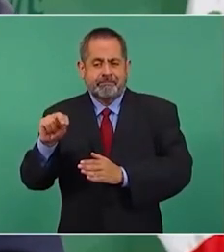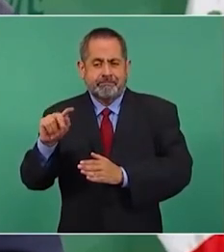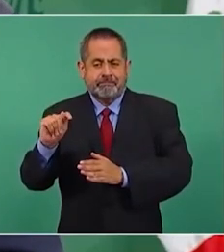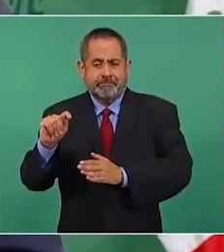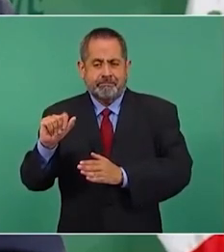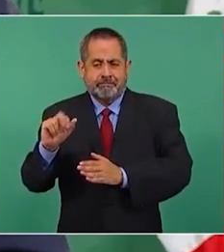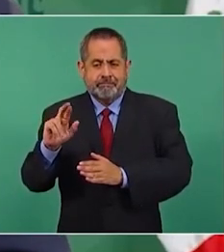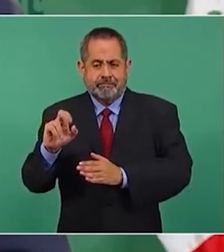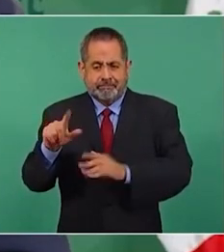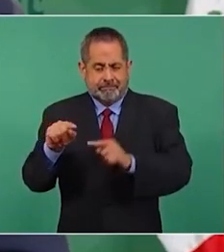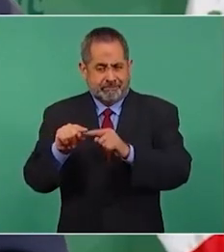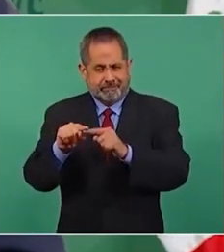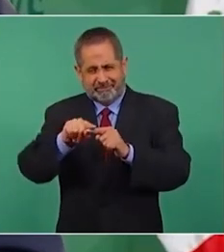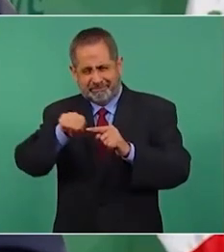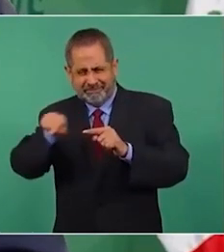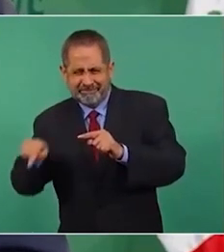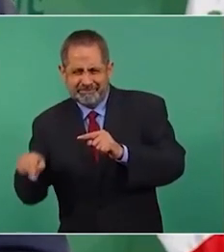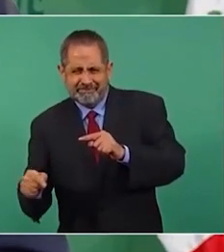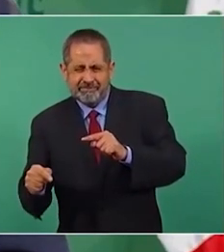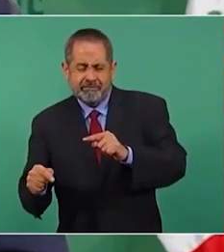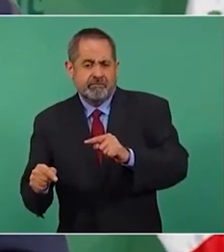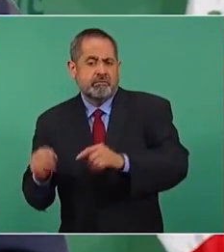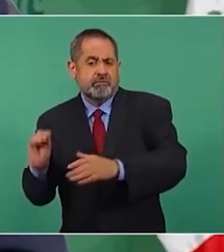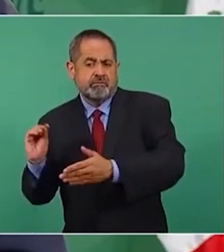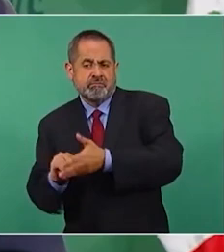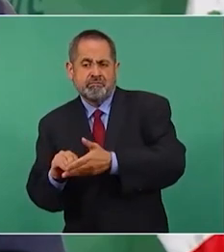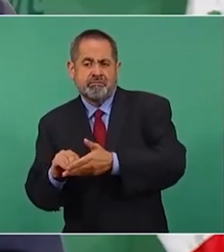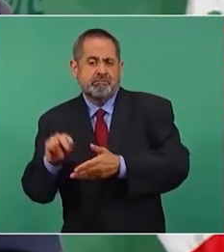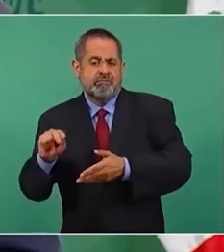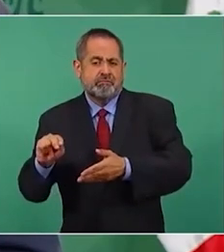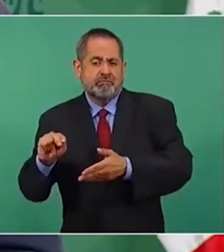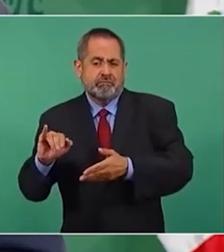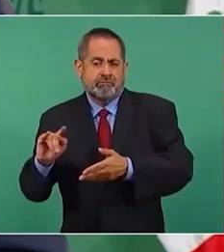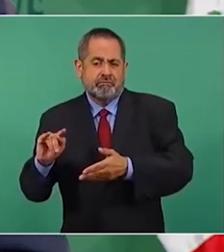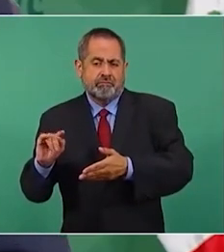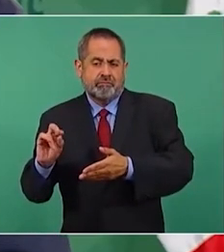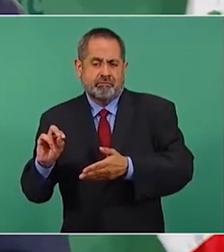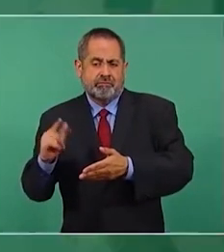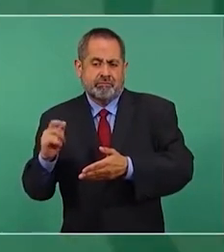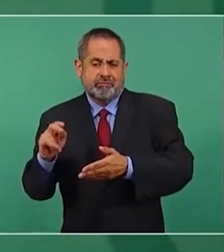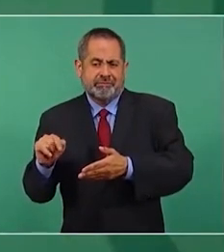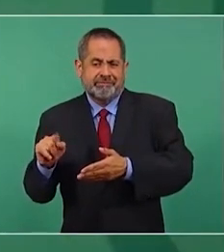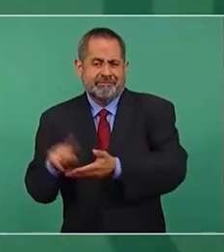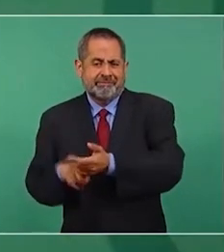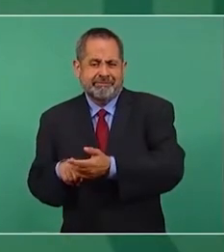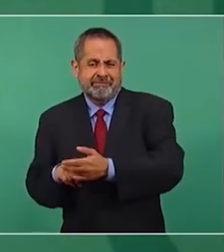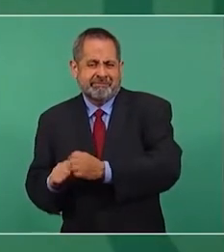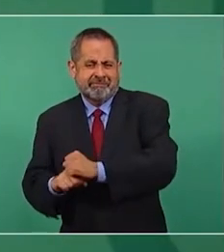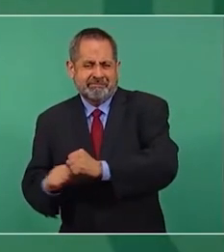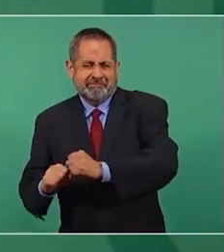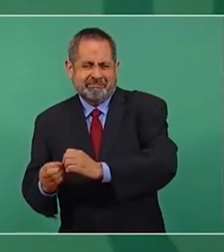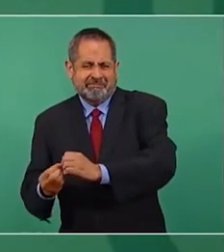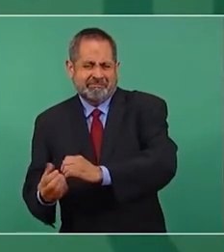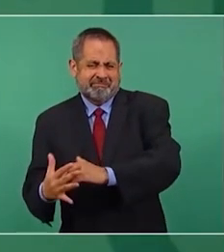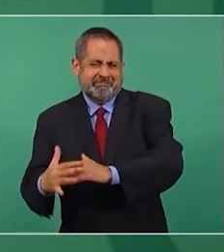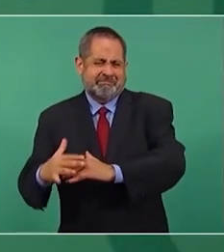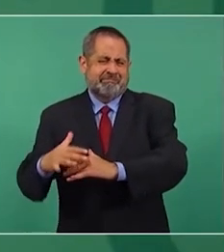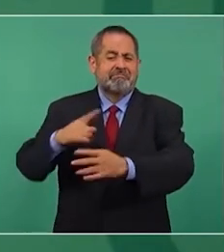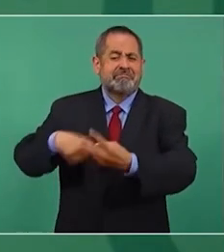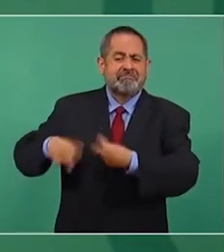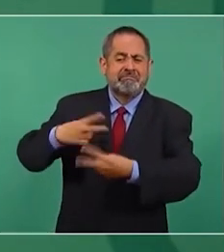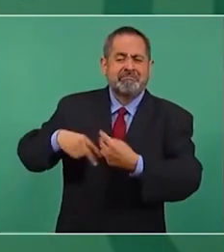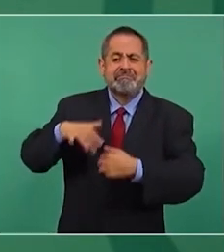nitrógeno los contaminaron los exprimieron precipitaron